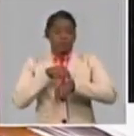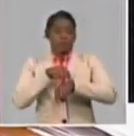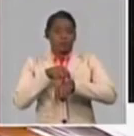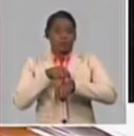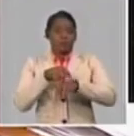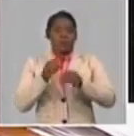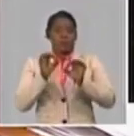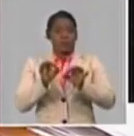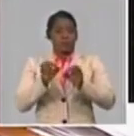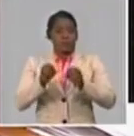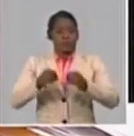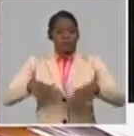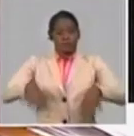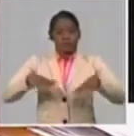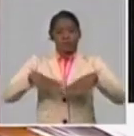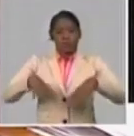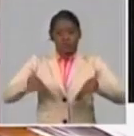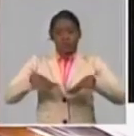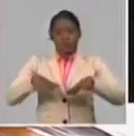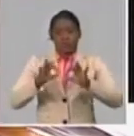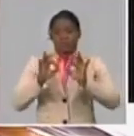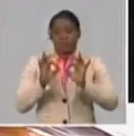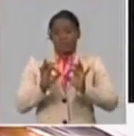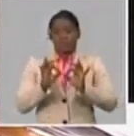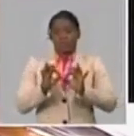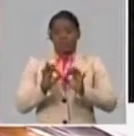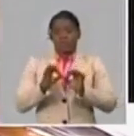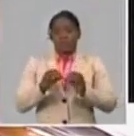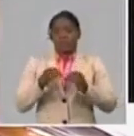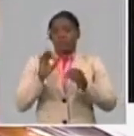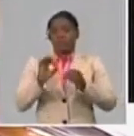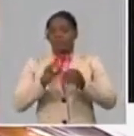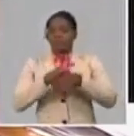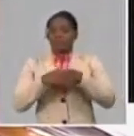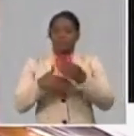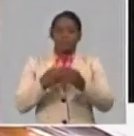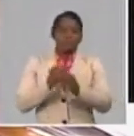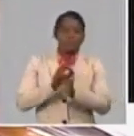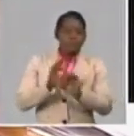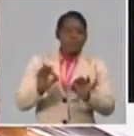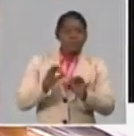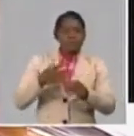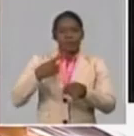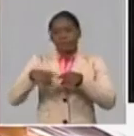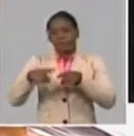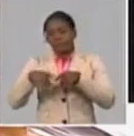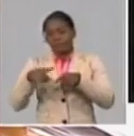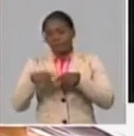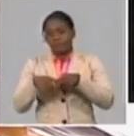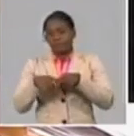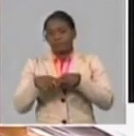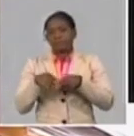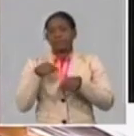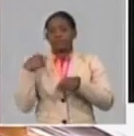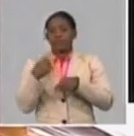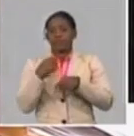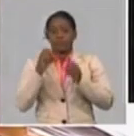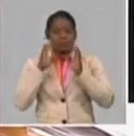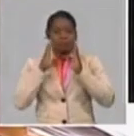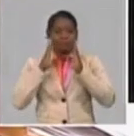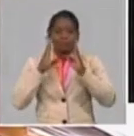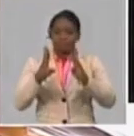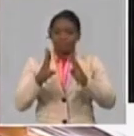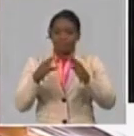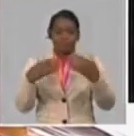que nos lo permita las condiciones epidemiológicas. Particularmente hemos estado focalizados en la